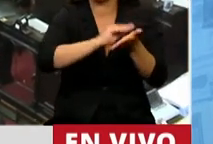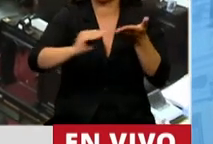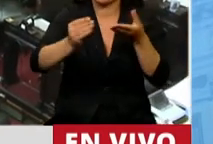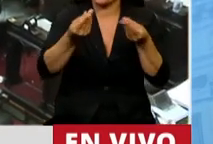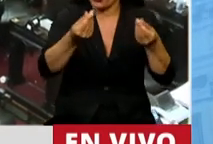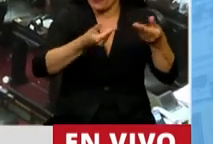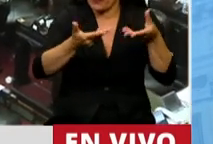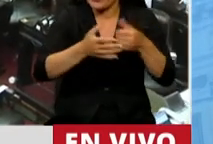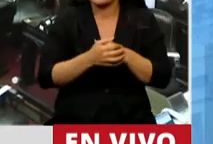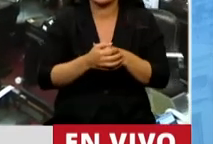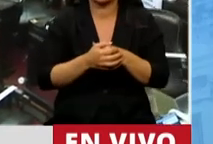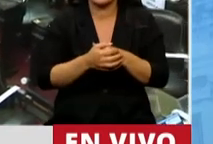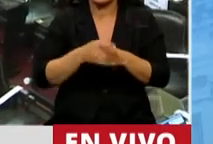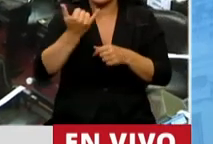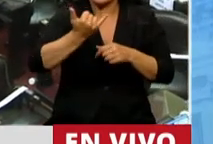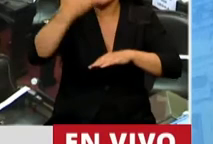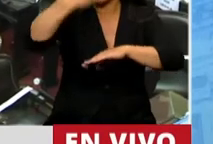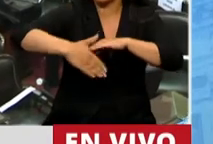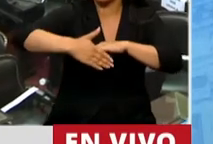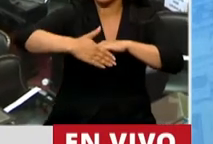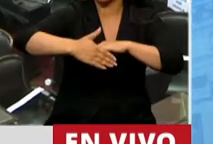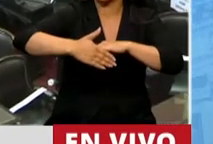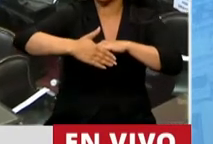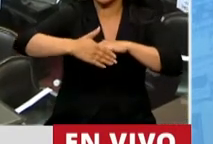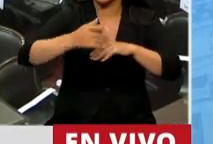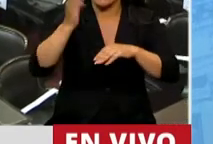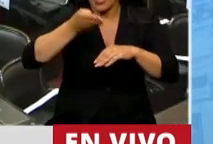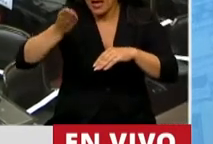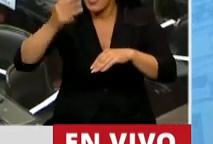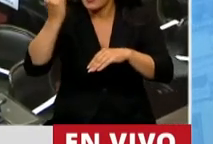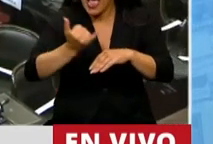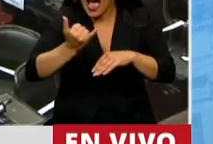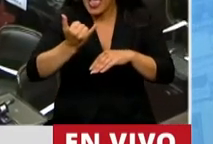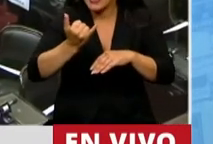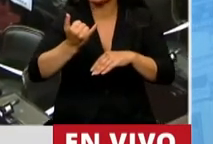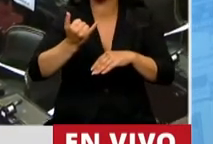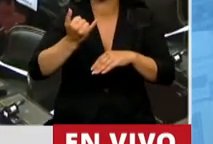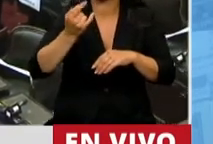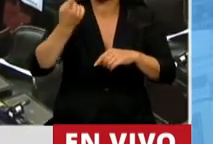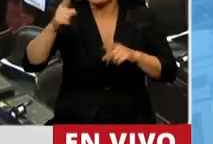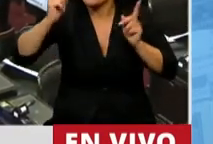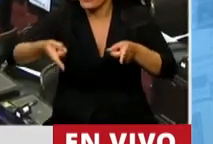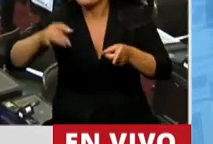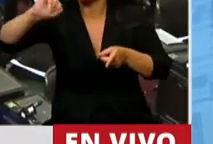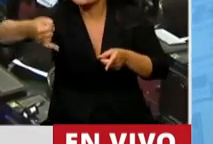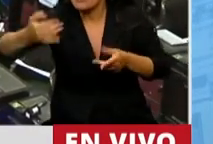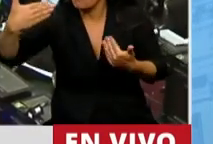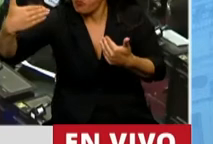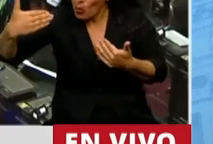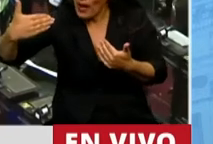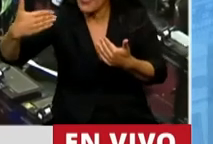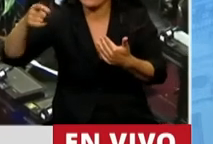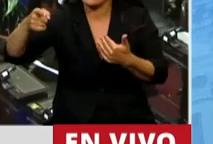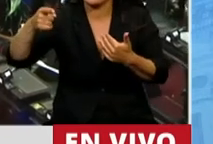financiera y poner restricciones de orden cuantitativo y expresamente permitir determinadas